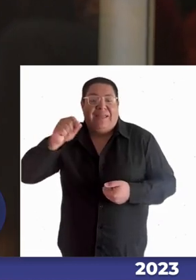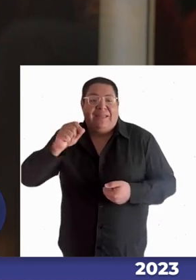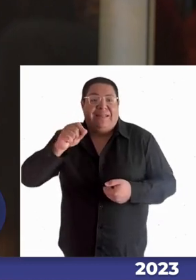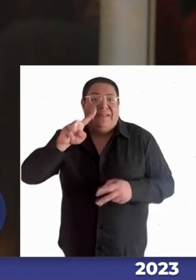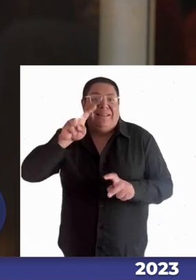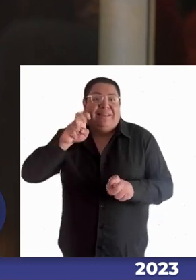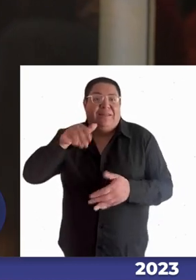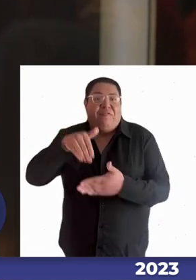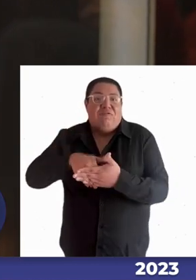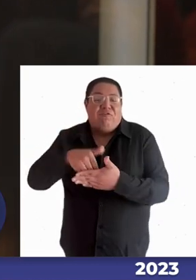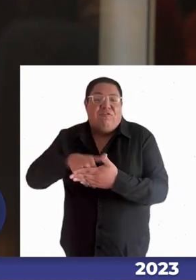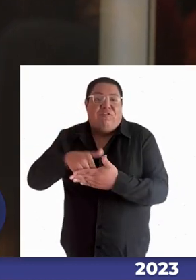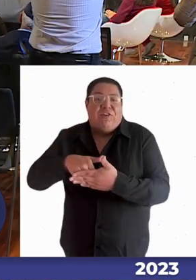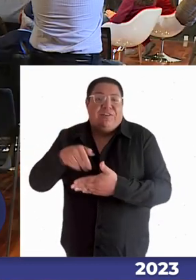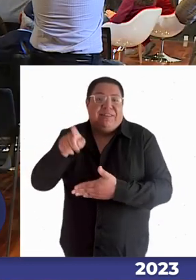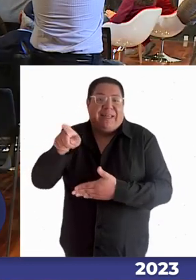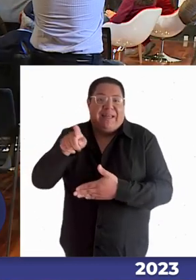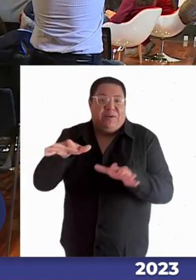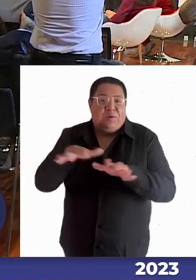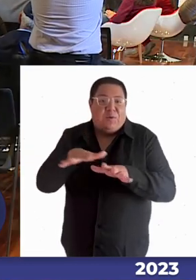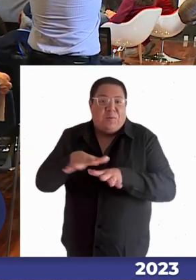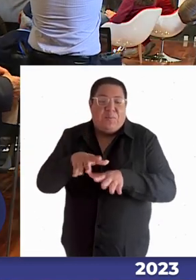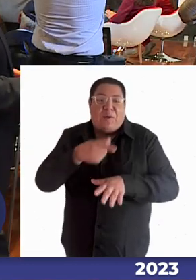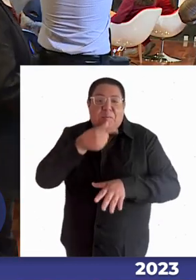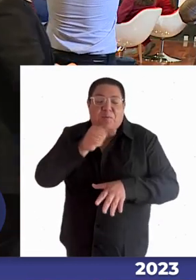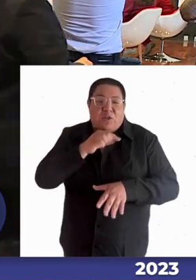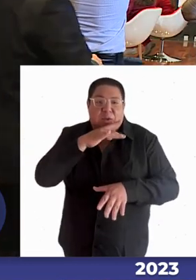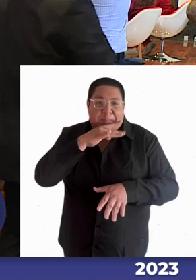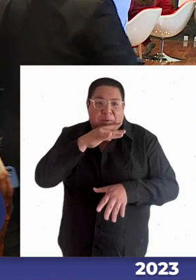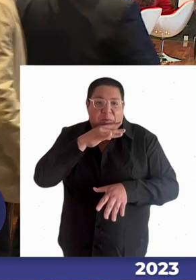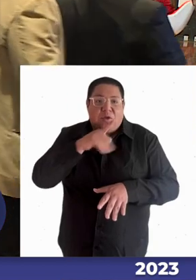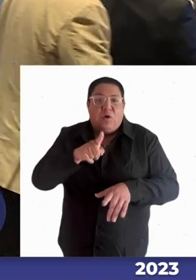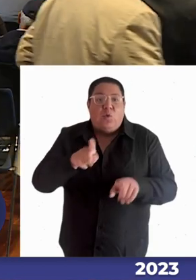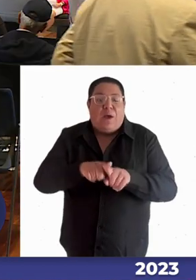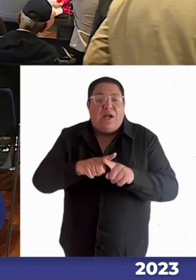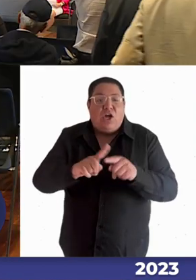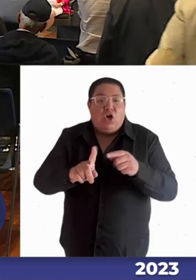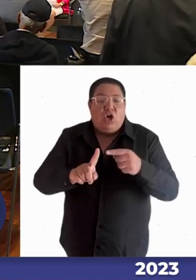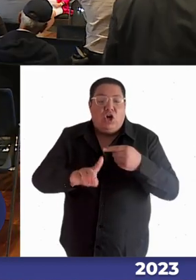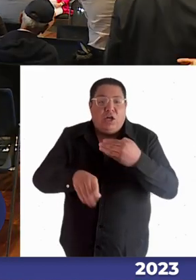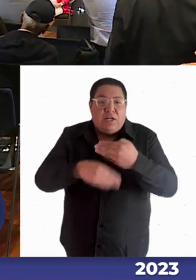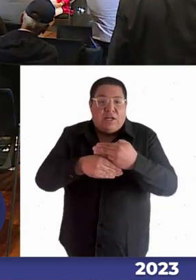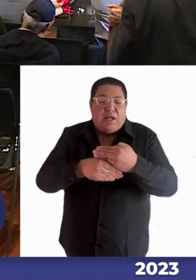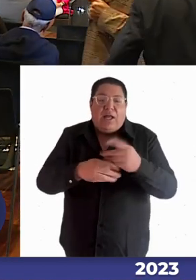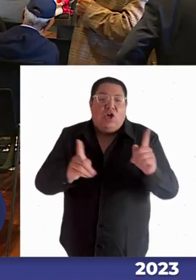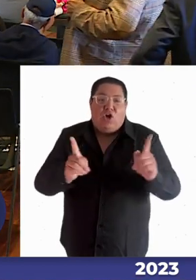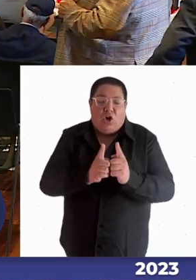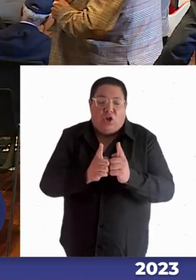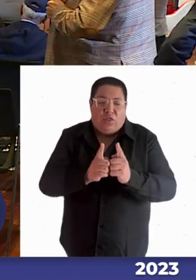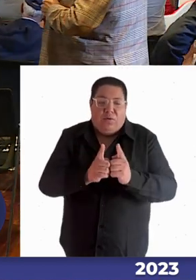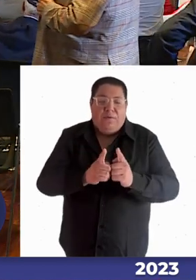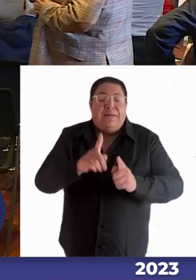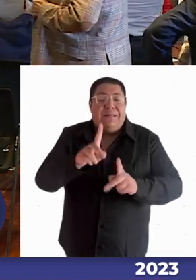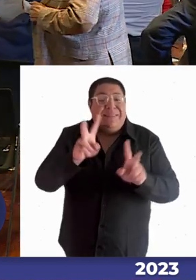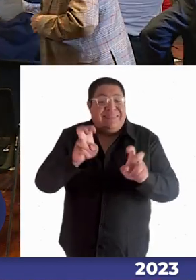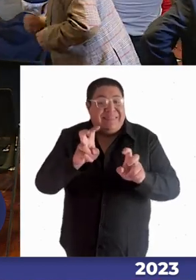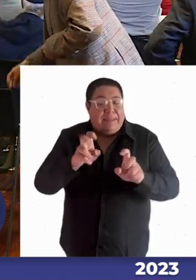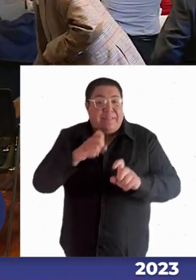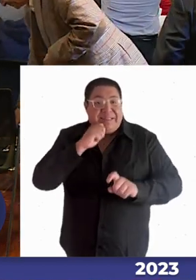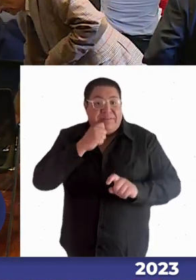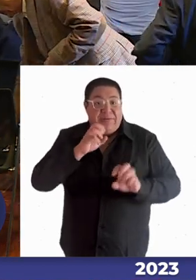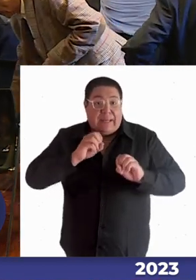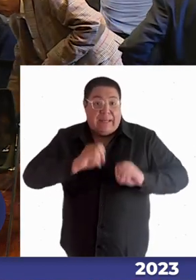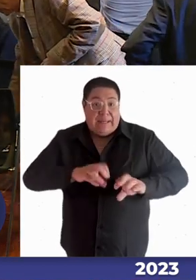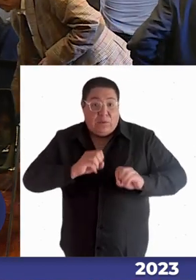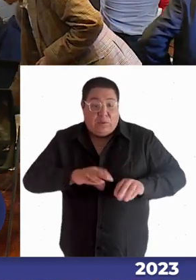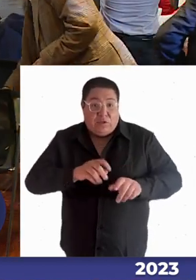poquititos minutos así que solamente hacer una intervención final hablar de que el tema de la educación y llegar a la